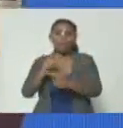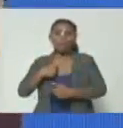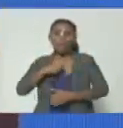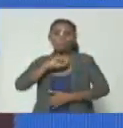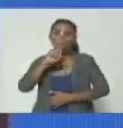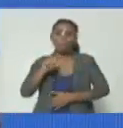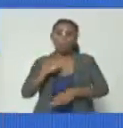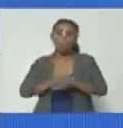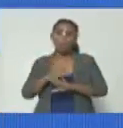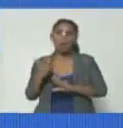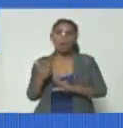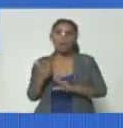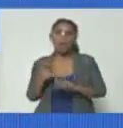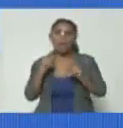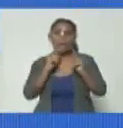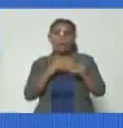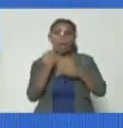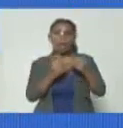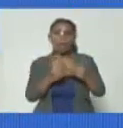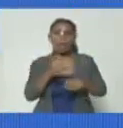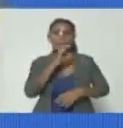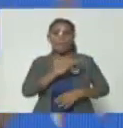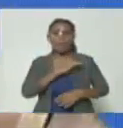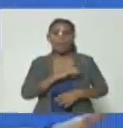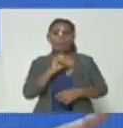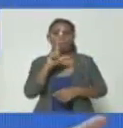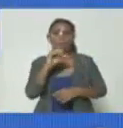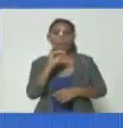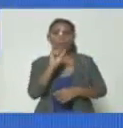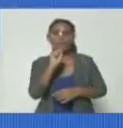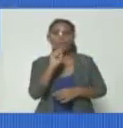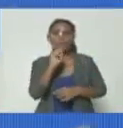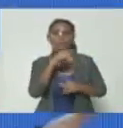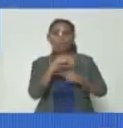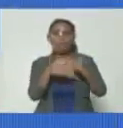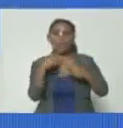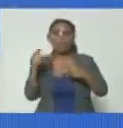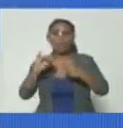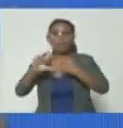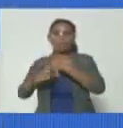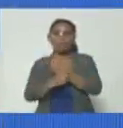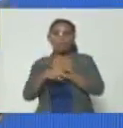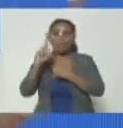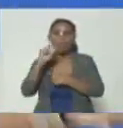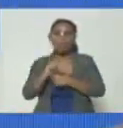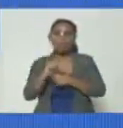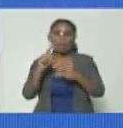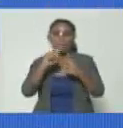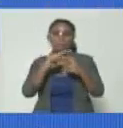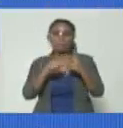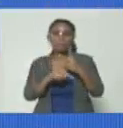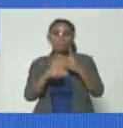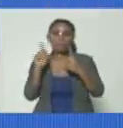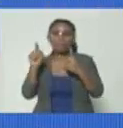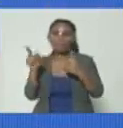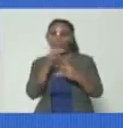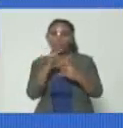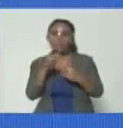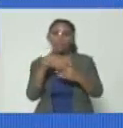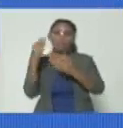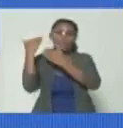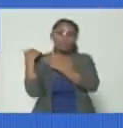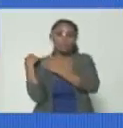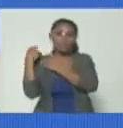porque así como estaba el señor Luis Somasa estaba también el señor Juan Guaidó ayer y bueno sobre ellos pesan una